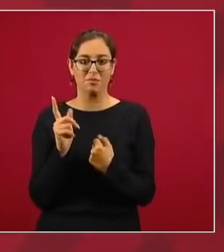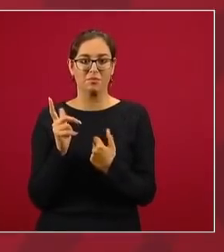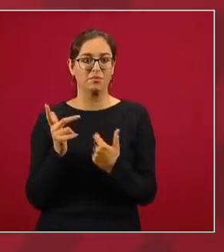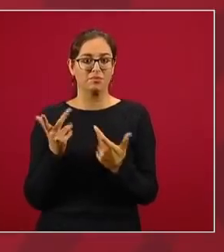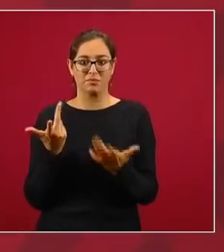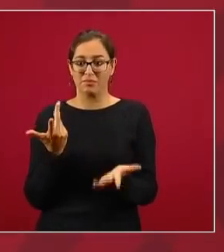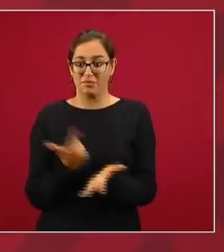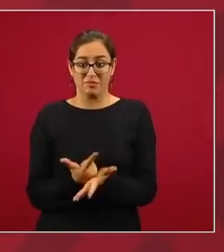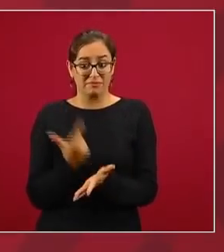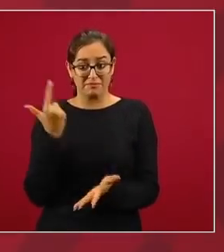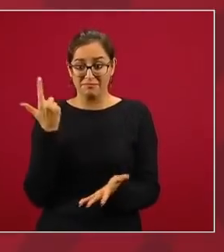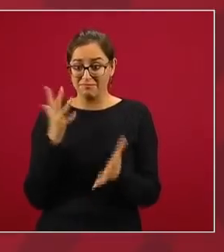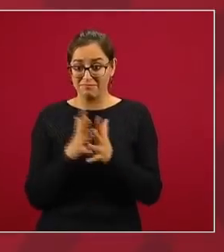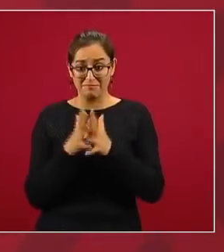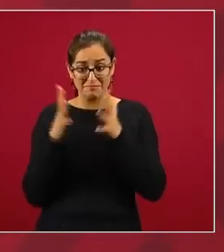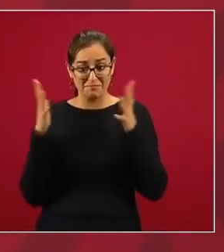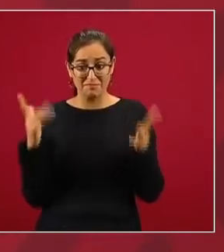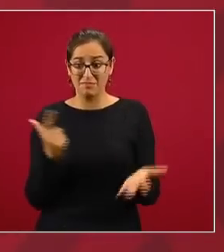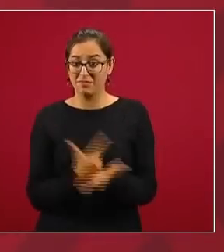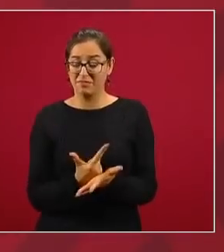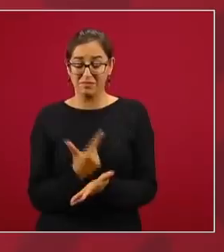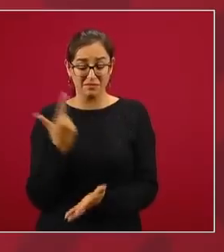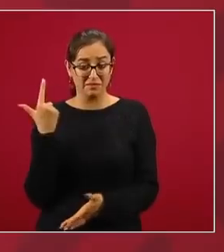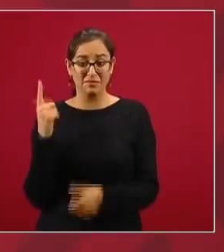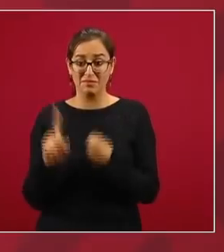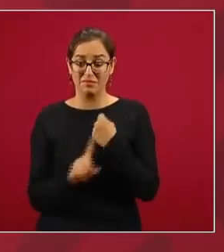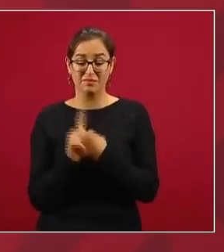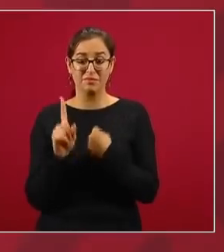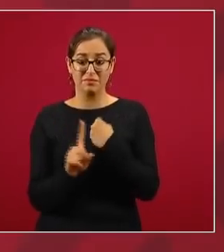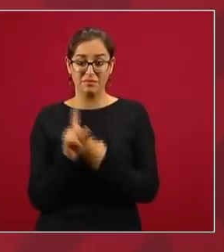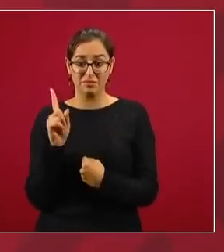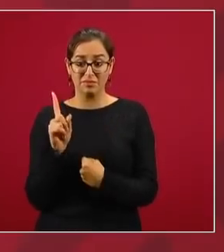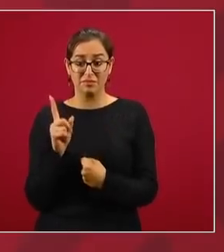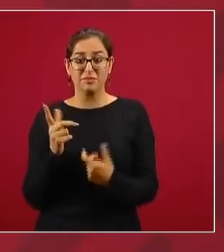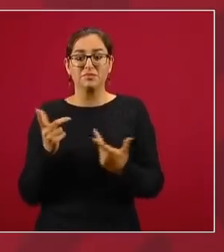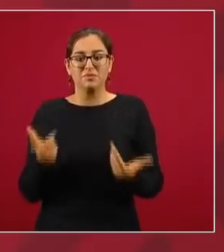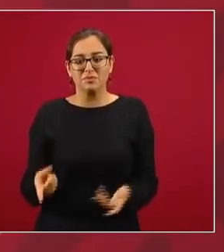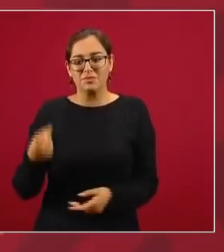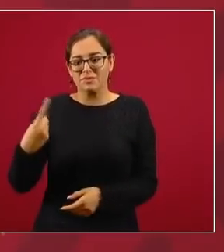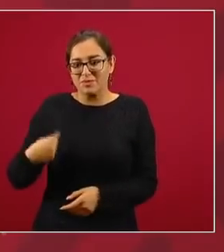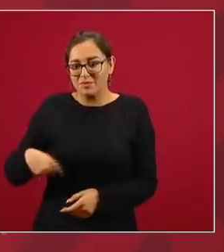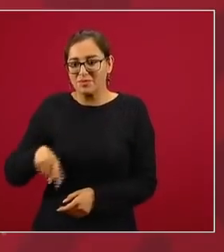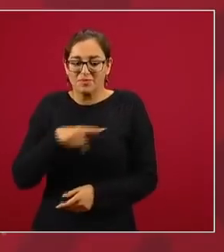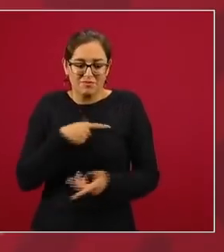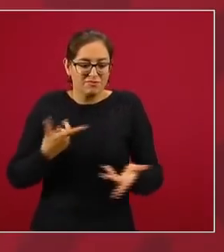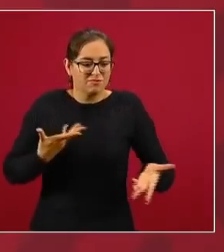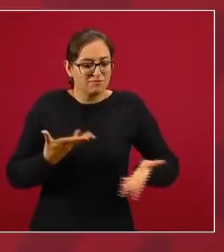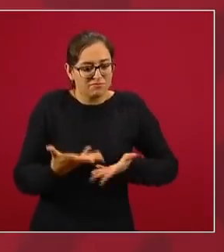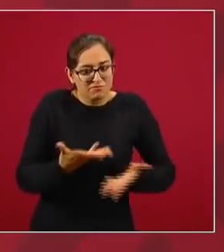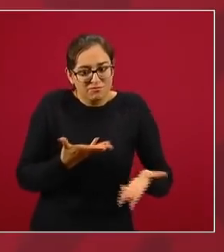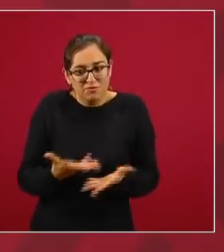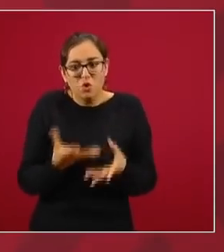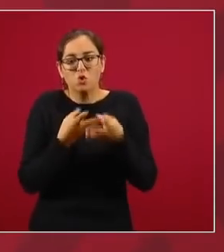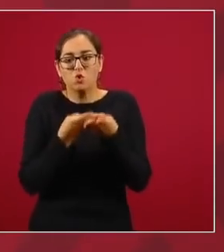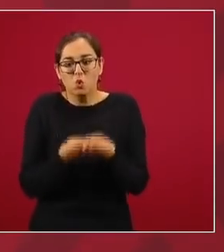grandes, graves problemas y estamos buscando soluciones